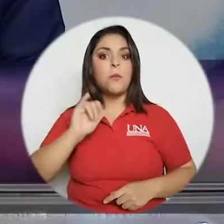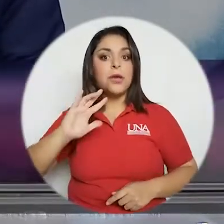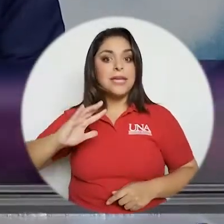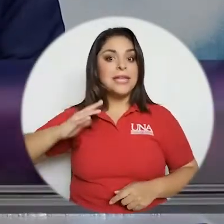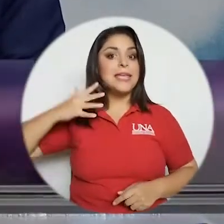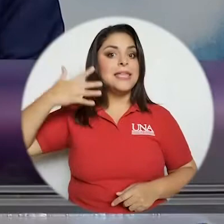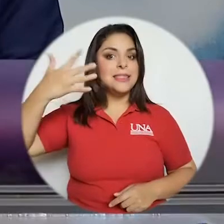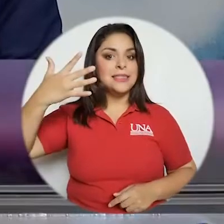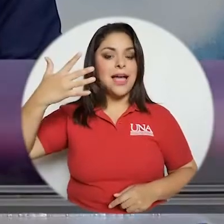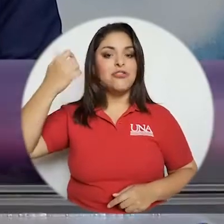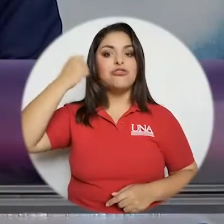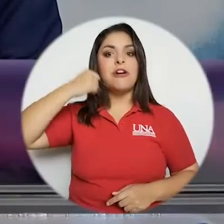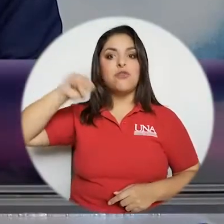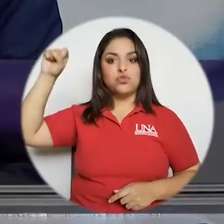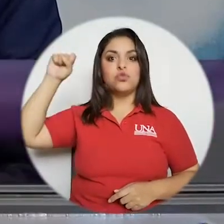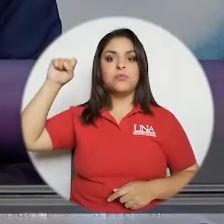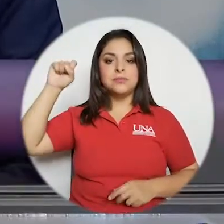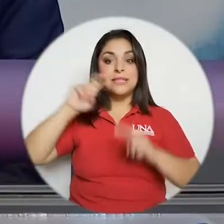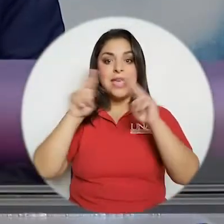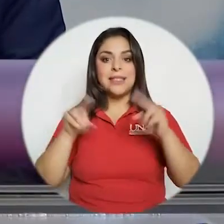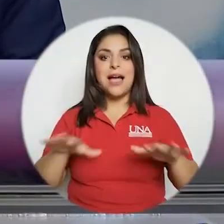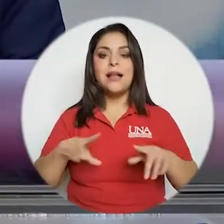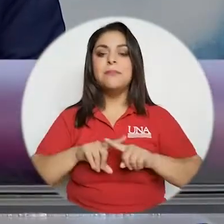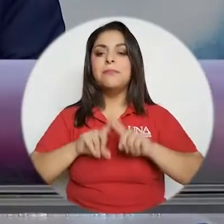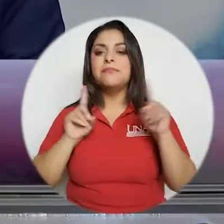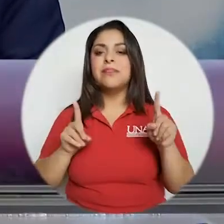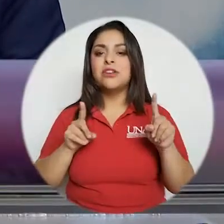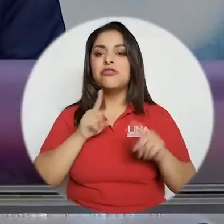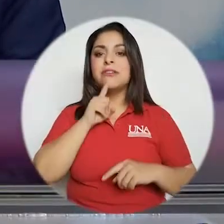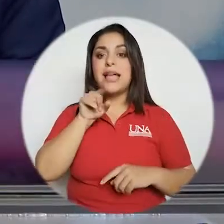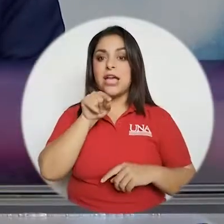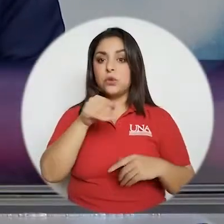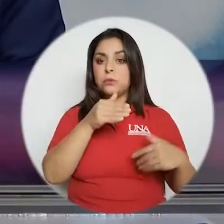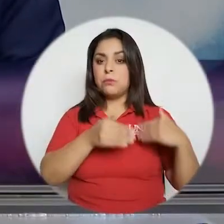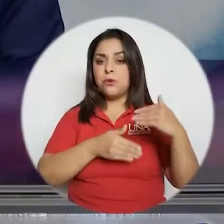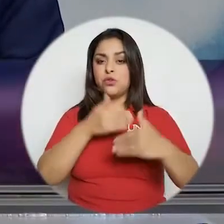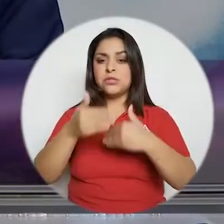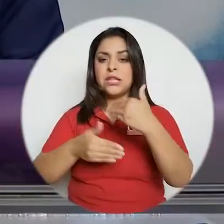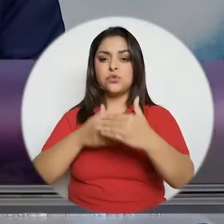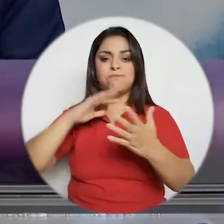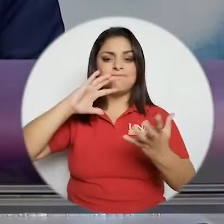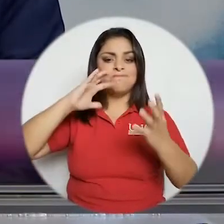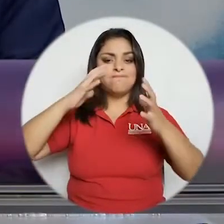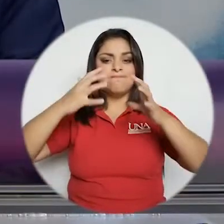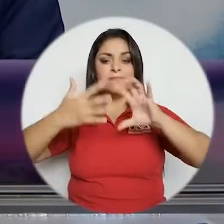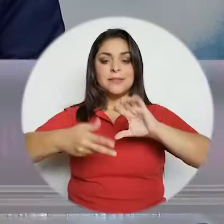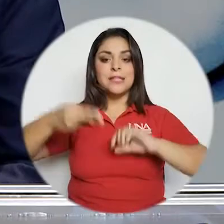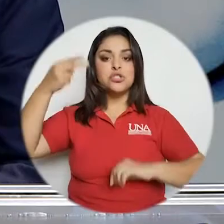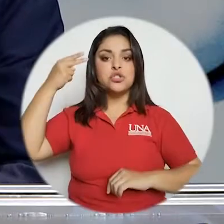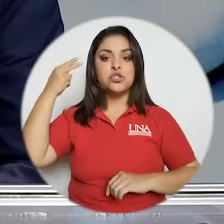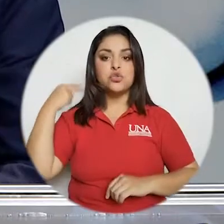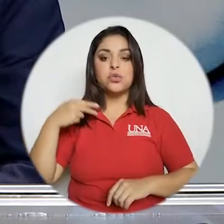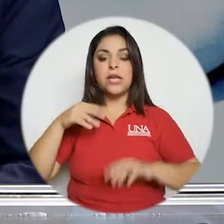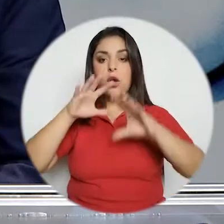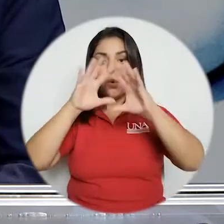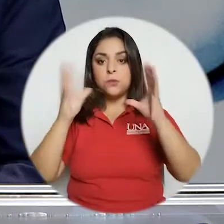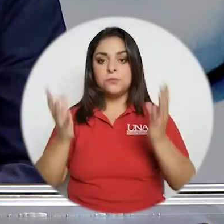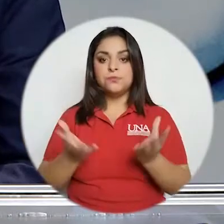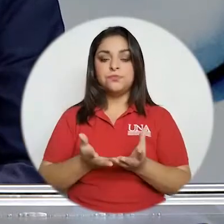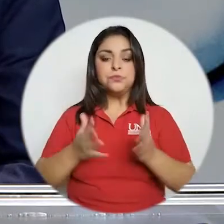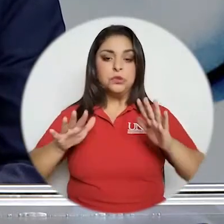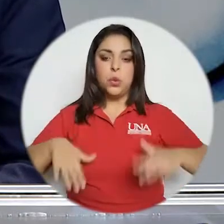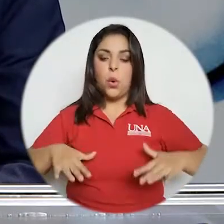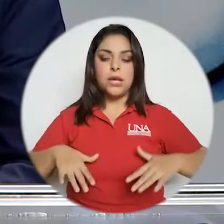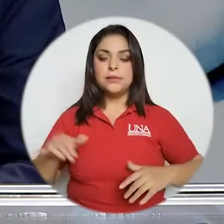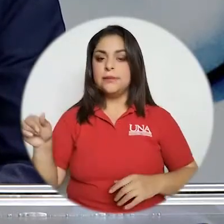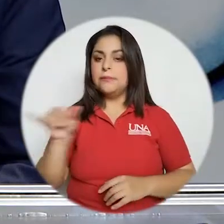acercamos a una quinta revolución industrial sin embargo estos procesos revolucionarios en la historia de la humanidad